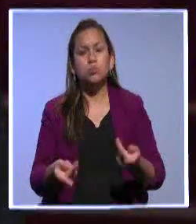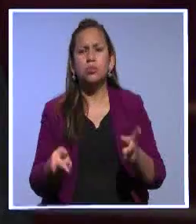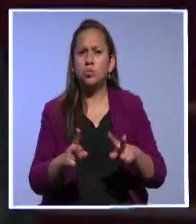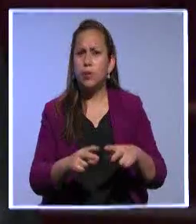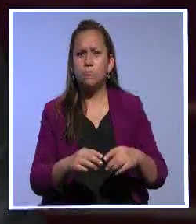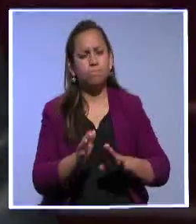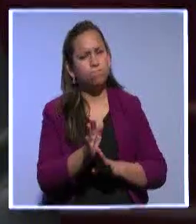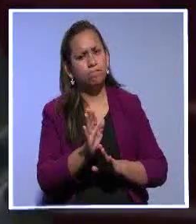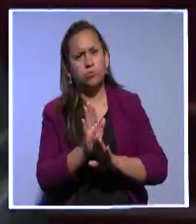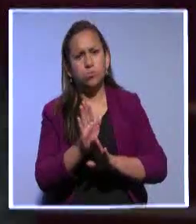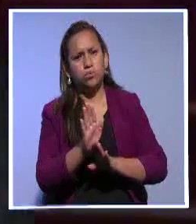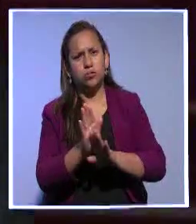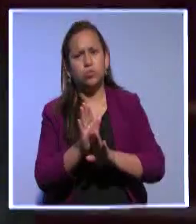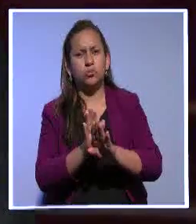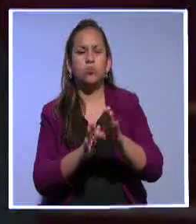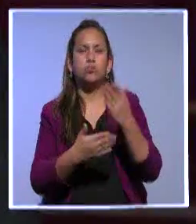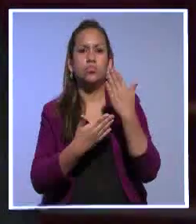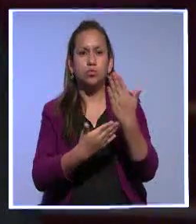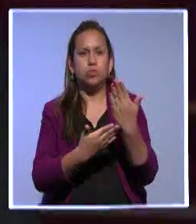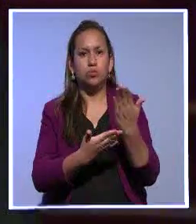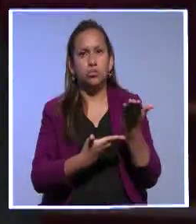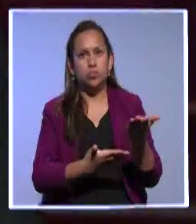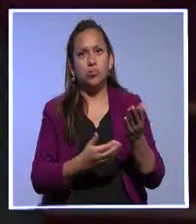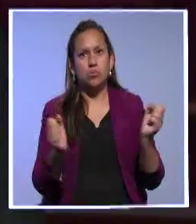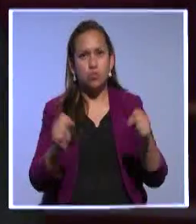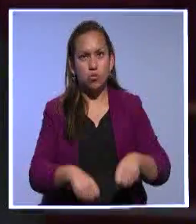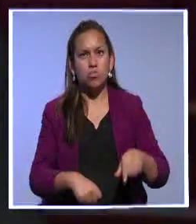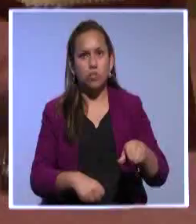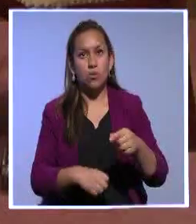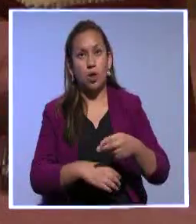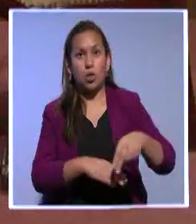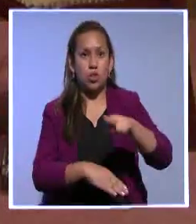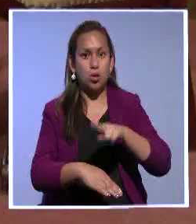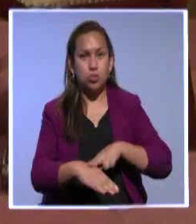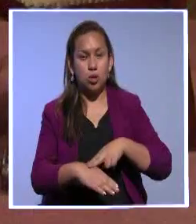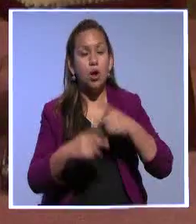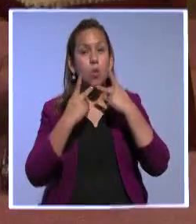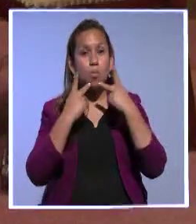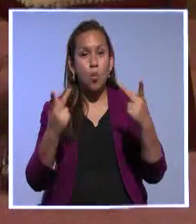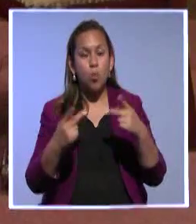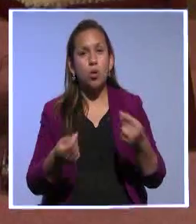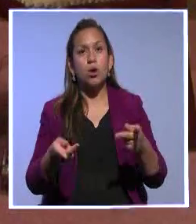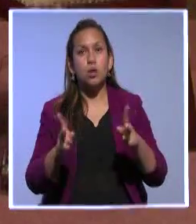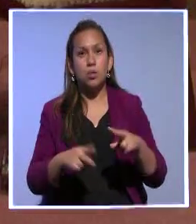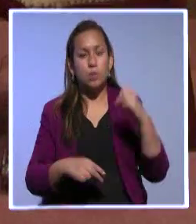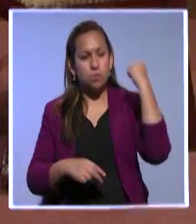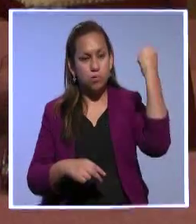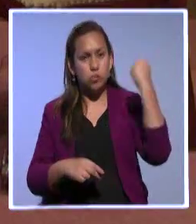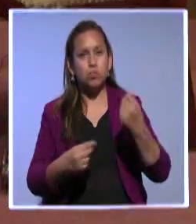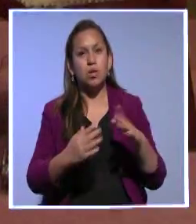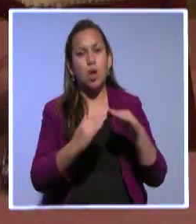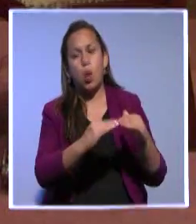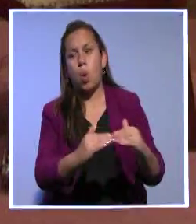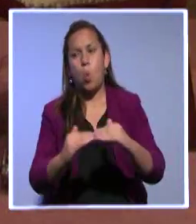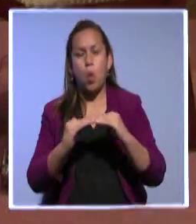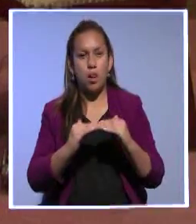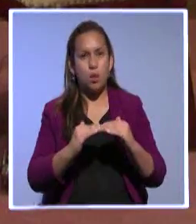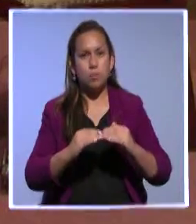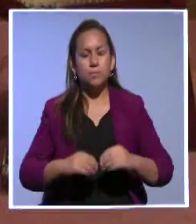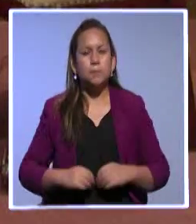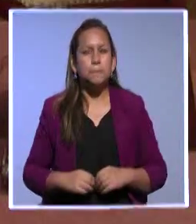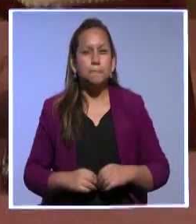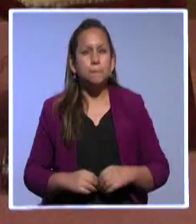avanzar en un modelo que creemos que tiene que fundamentarse en lo nacional, en lo popular, en lo soberano y en lo redistributivo. Correcto. Gracias, asambleísta Vintimilla.